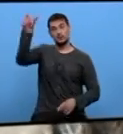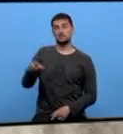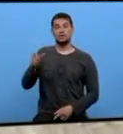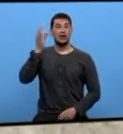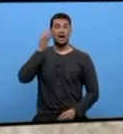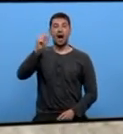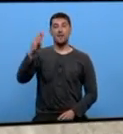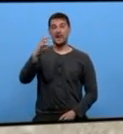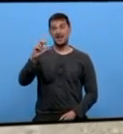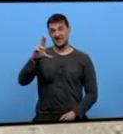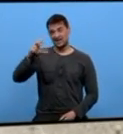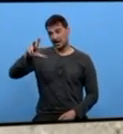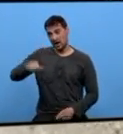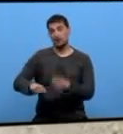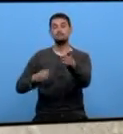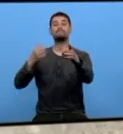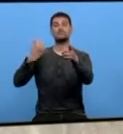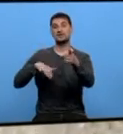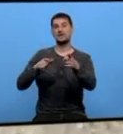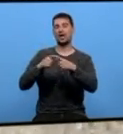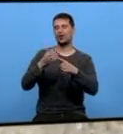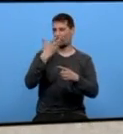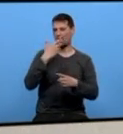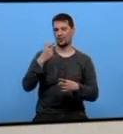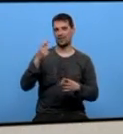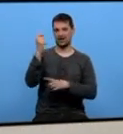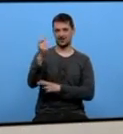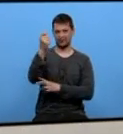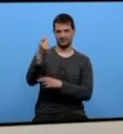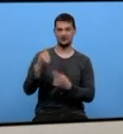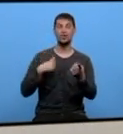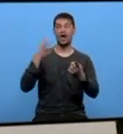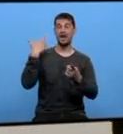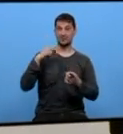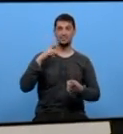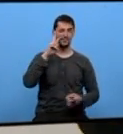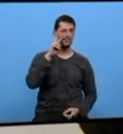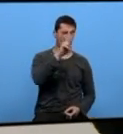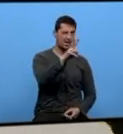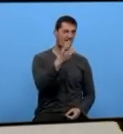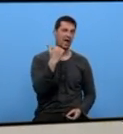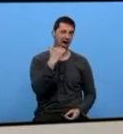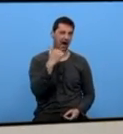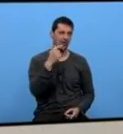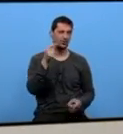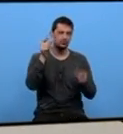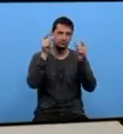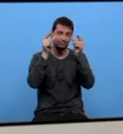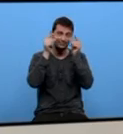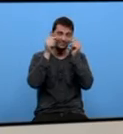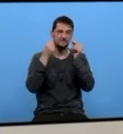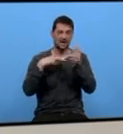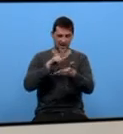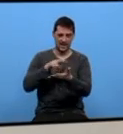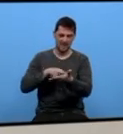perdeu parte da súa visión de adulta xa teña formada unha imaxe do Quixote Cando vía mellor que agora pois teño lido xa cousas de